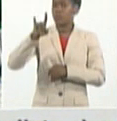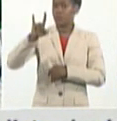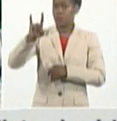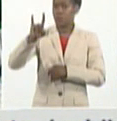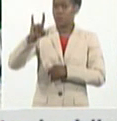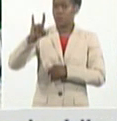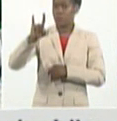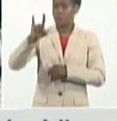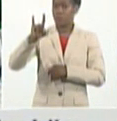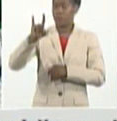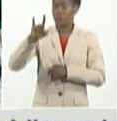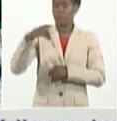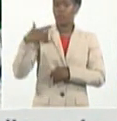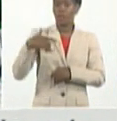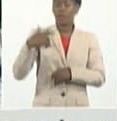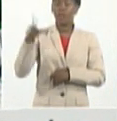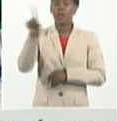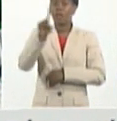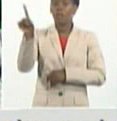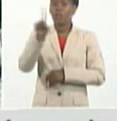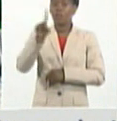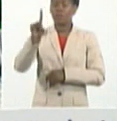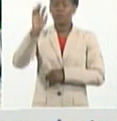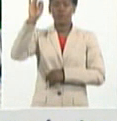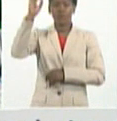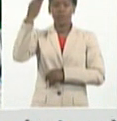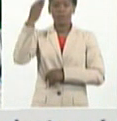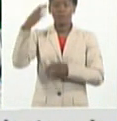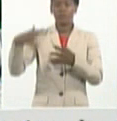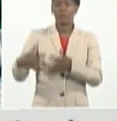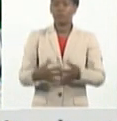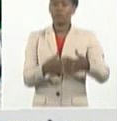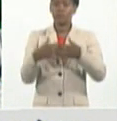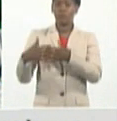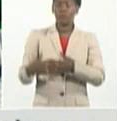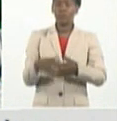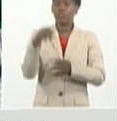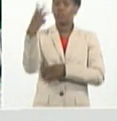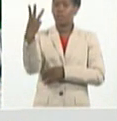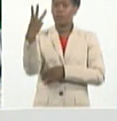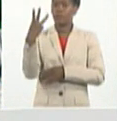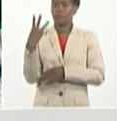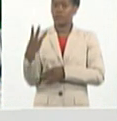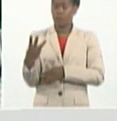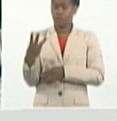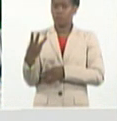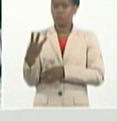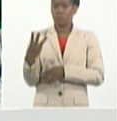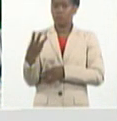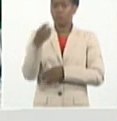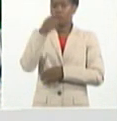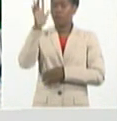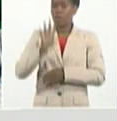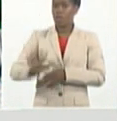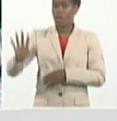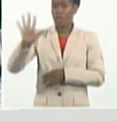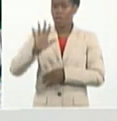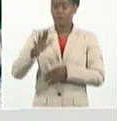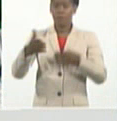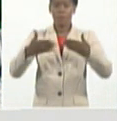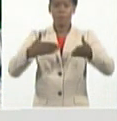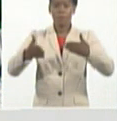Canadá son 11, de Francia y Estados Unidos 3 de cada uno, Sudáfrica, Panamá, España,